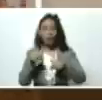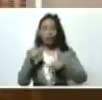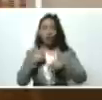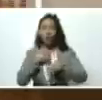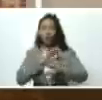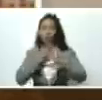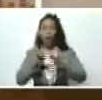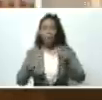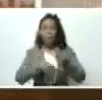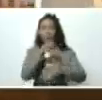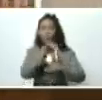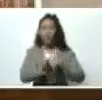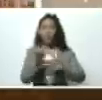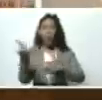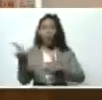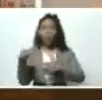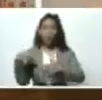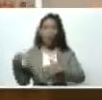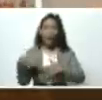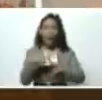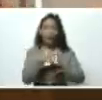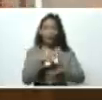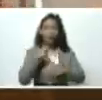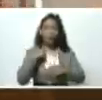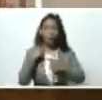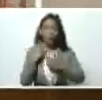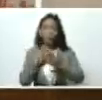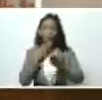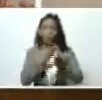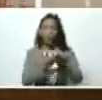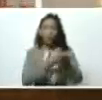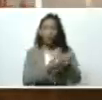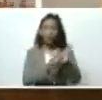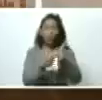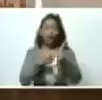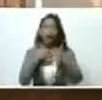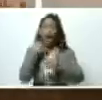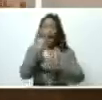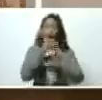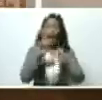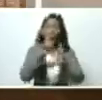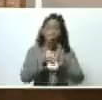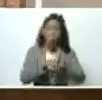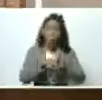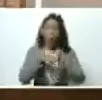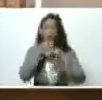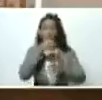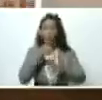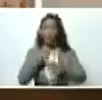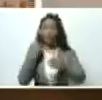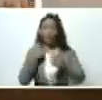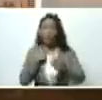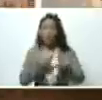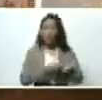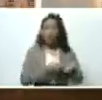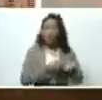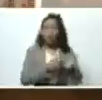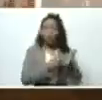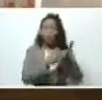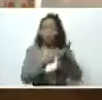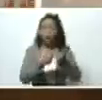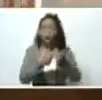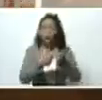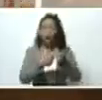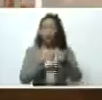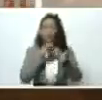proyecto de allí, de la quebrada Caravaggio, que se lo voy a presentar ahora en la tarde con estudios de suelo y llevar la solución a este sector